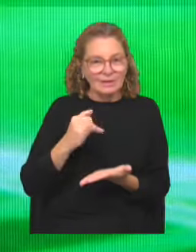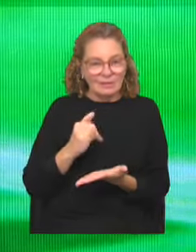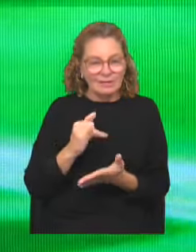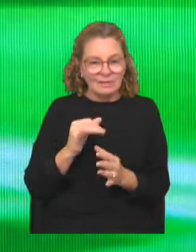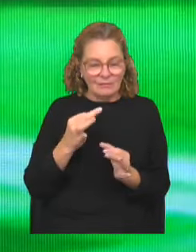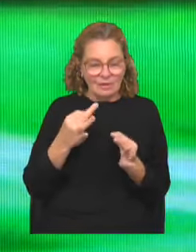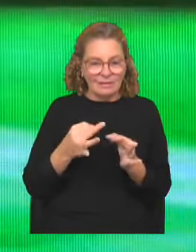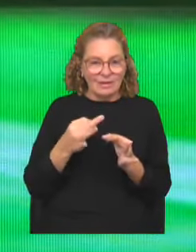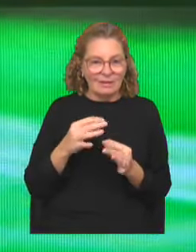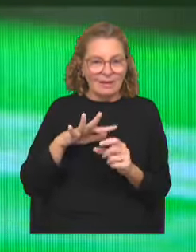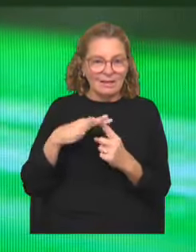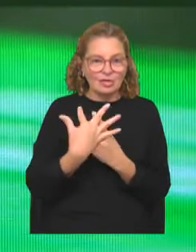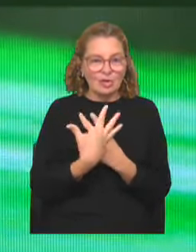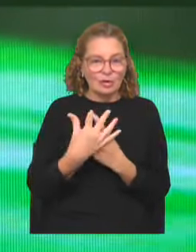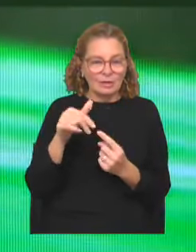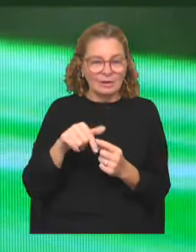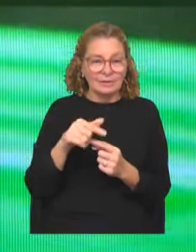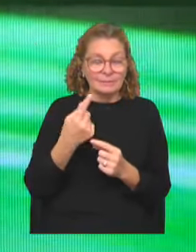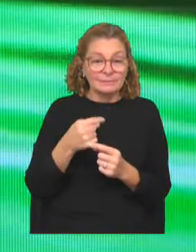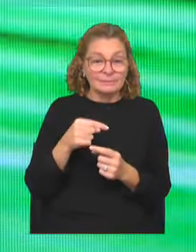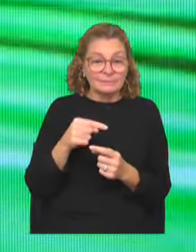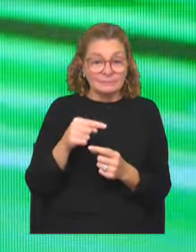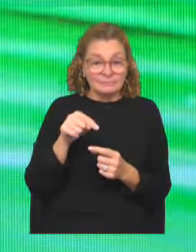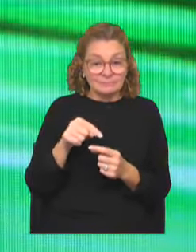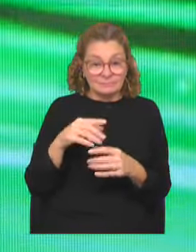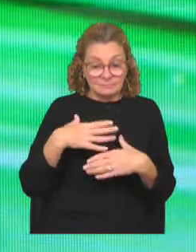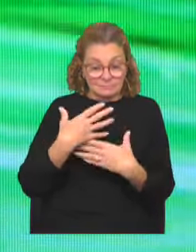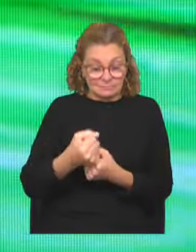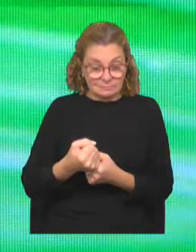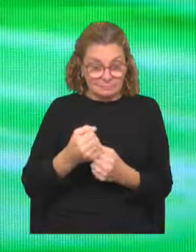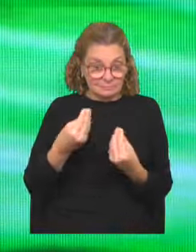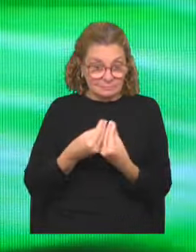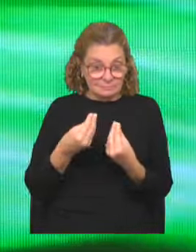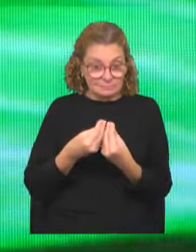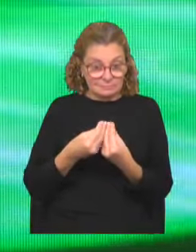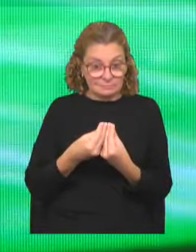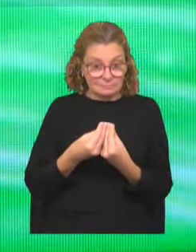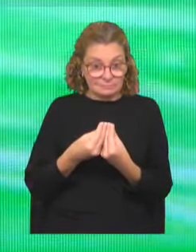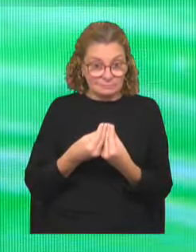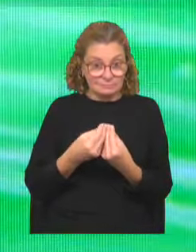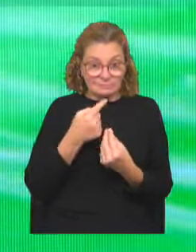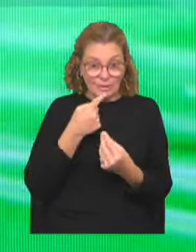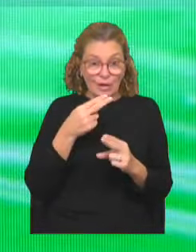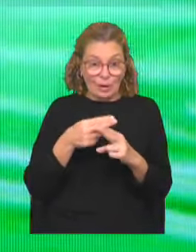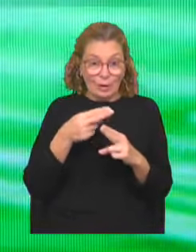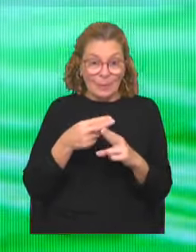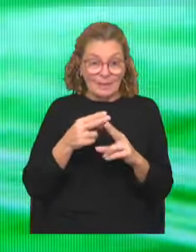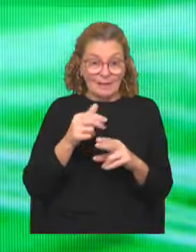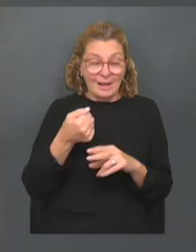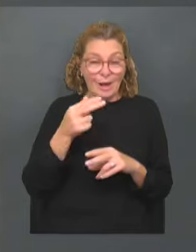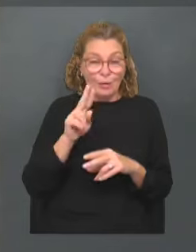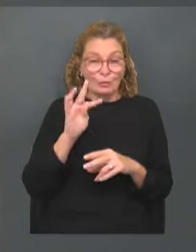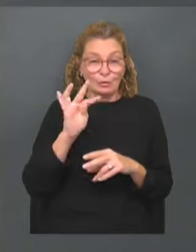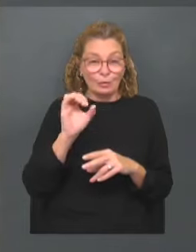real en torno al caso. Entonces sí, aportó muchísimo e incluso nos definió el nombre, ¿no? Sí. Autopsia.